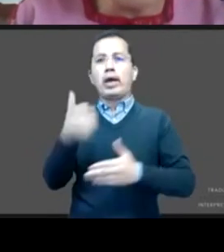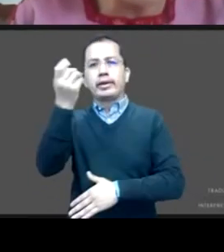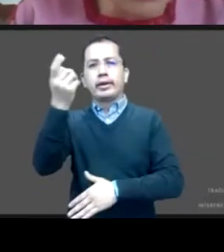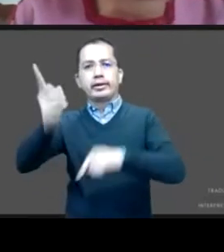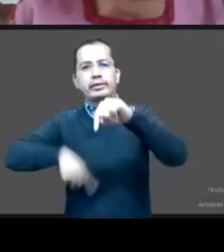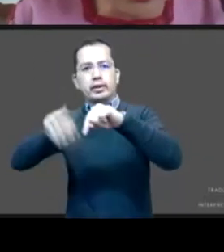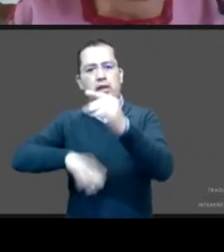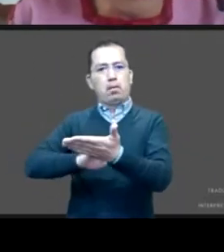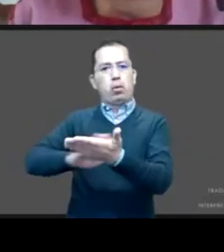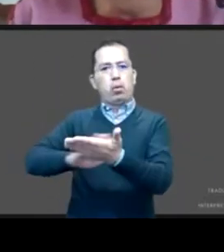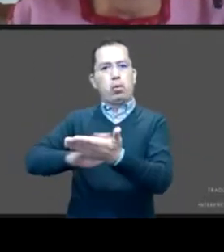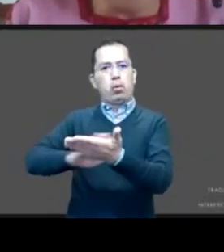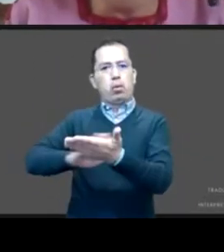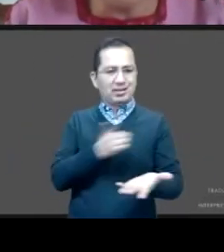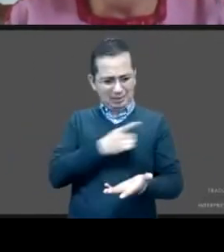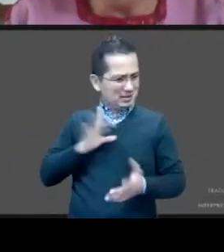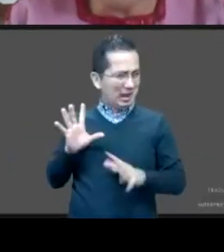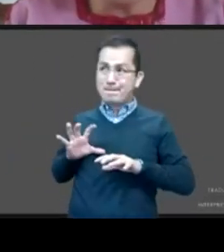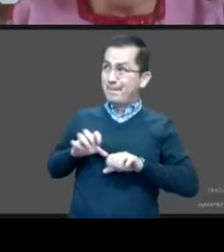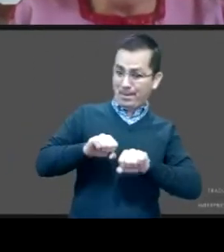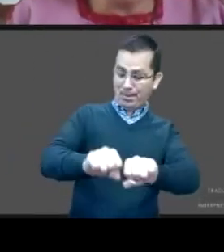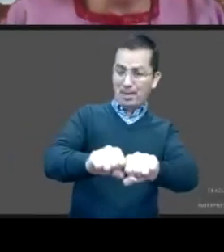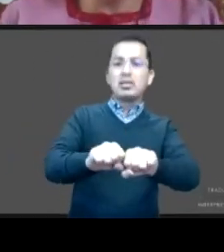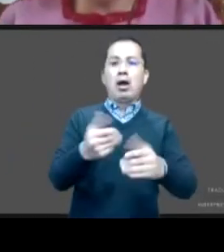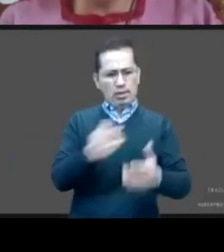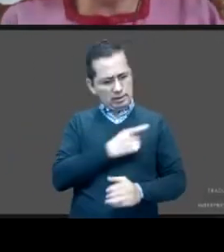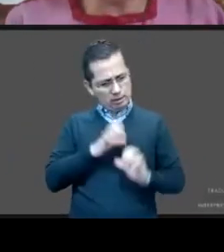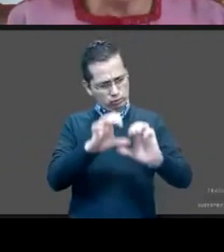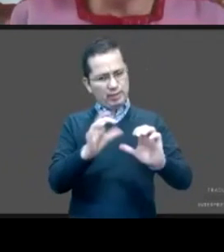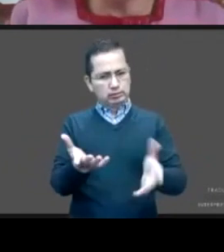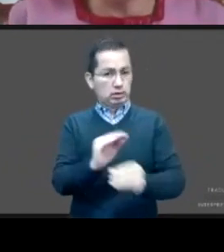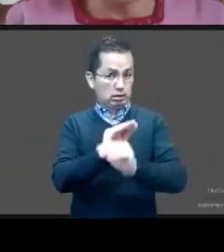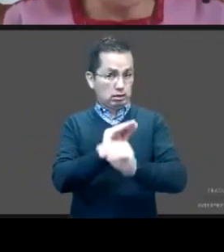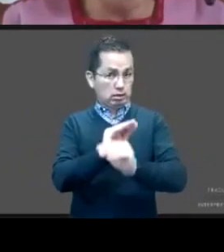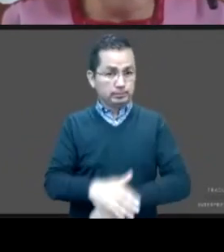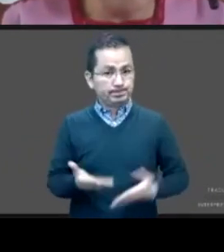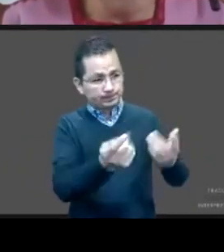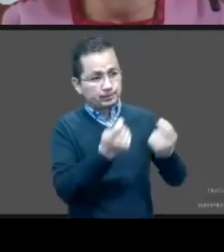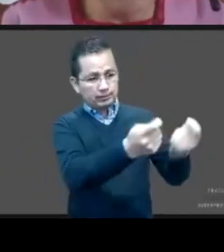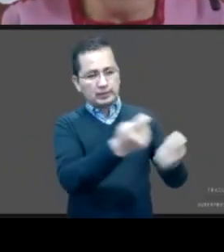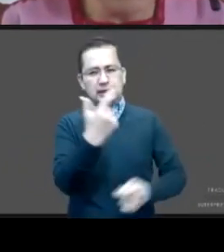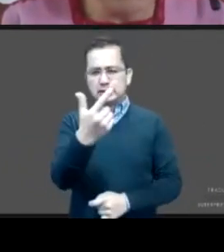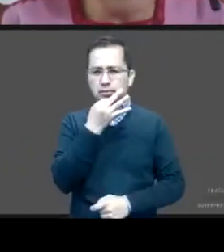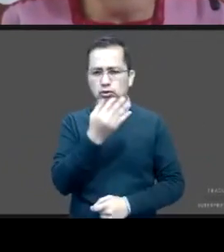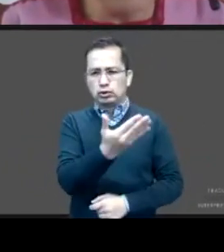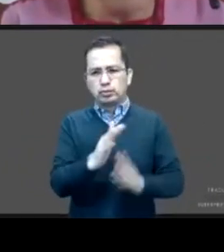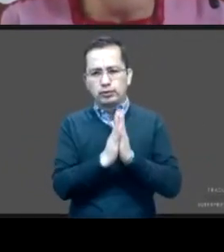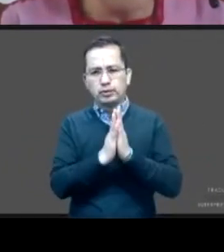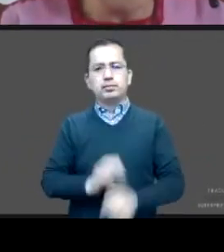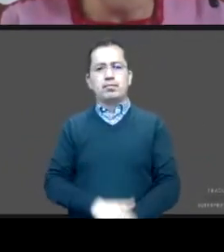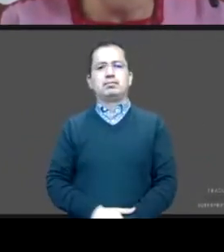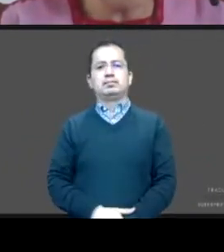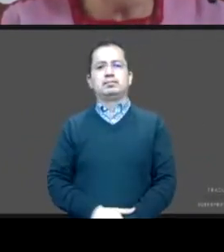tiene y que hay que cuidar, indudablemente. Valeria, por favor, siete minutos. Hola, muchas gracias. Pues la verdad